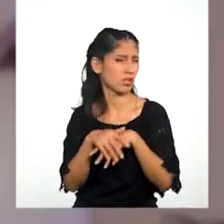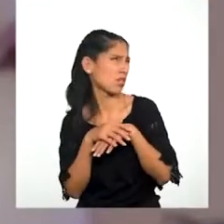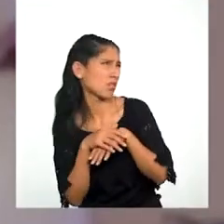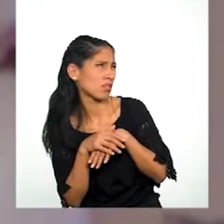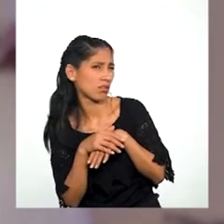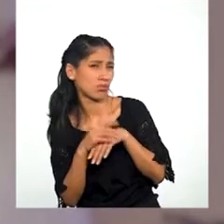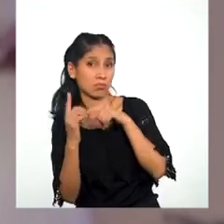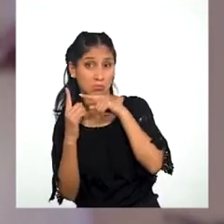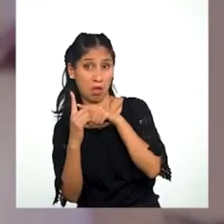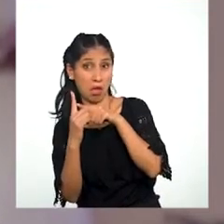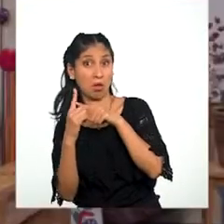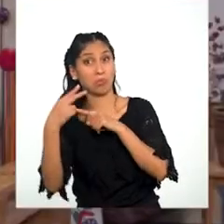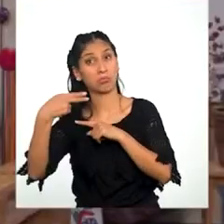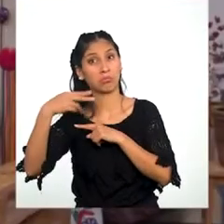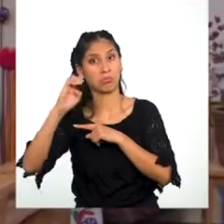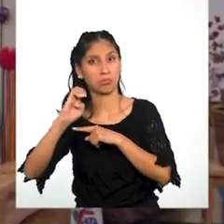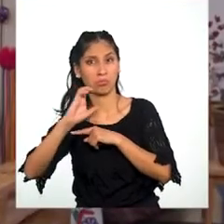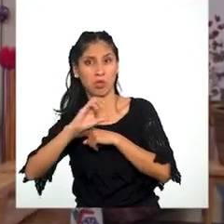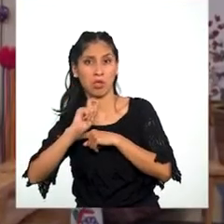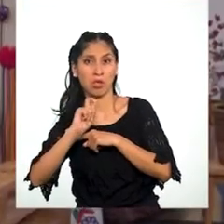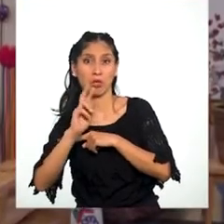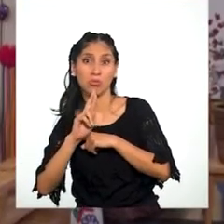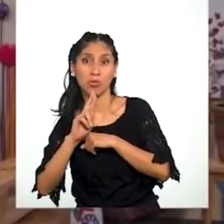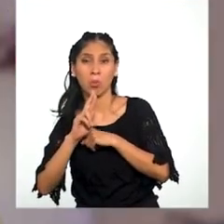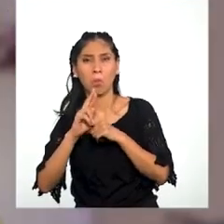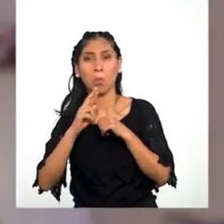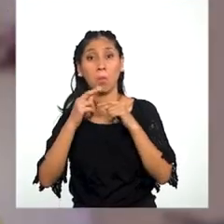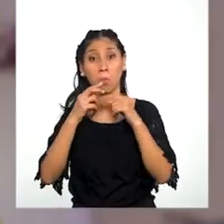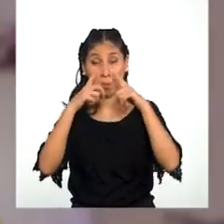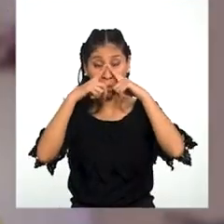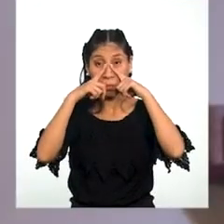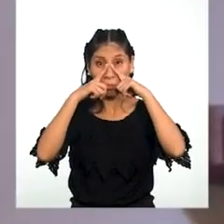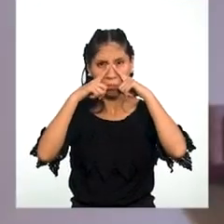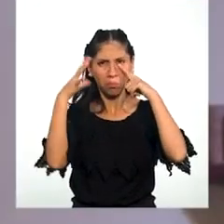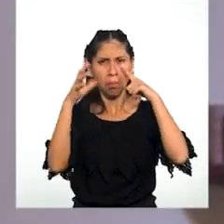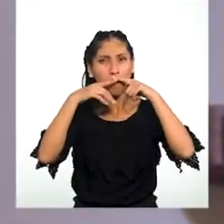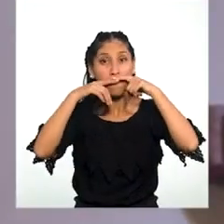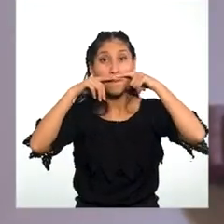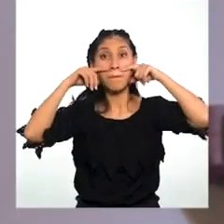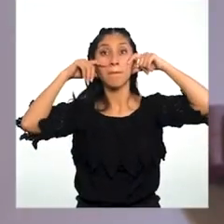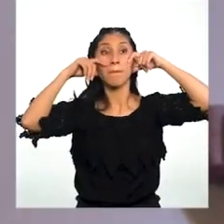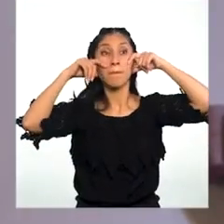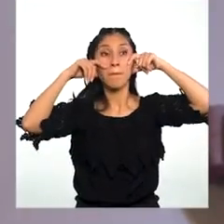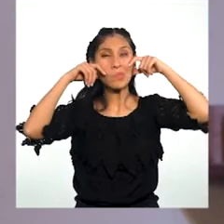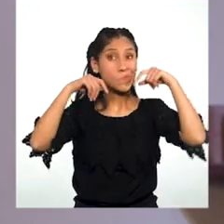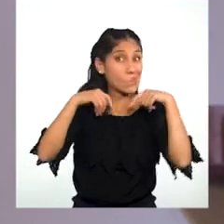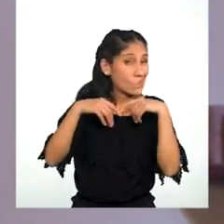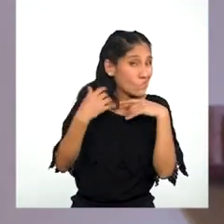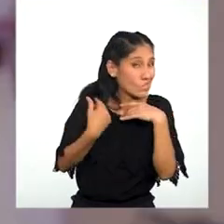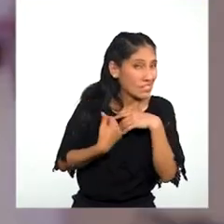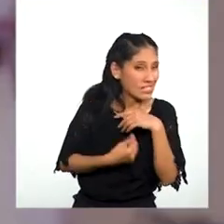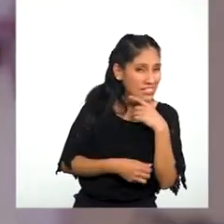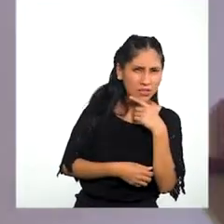que Héctor No estaba usando bien La mascarilla ¡Héctor!